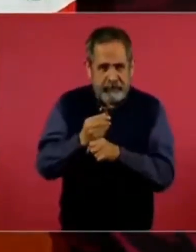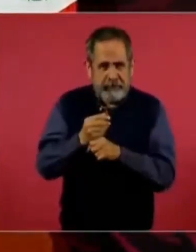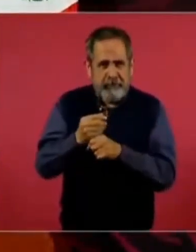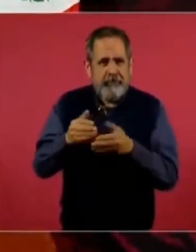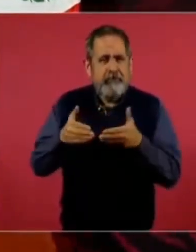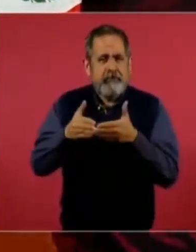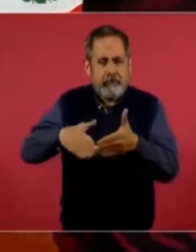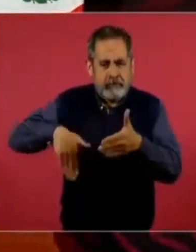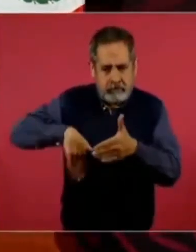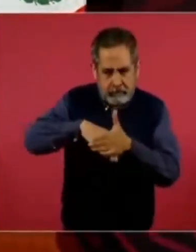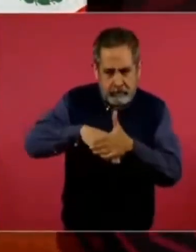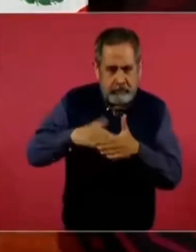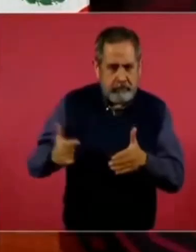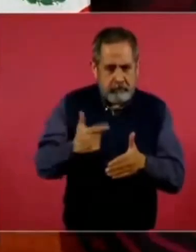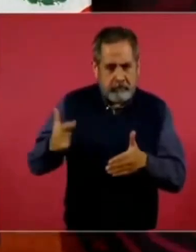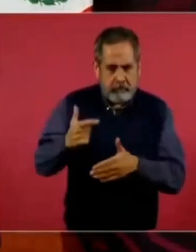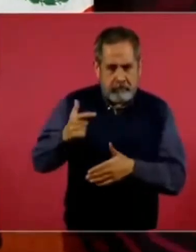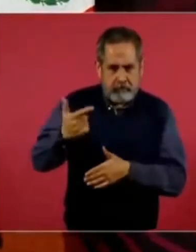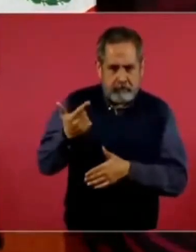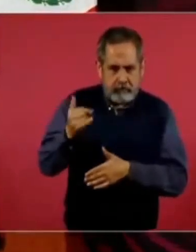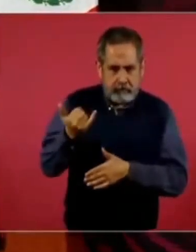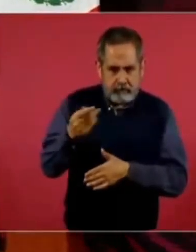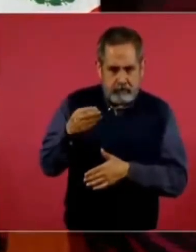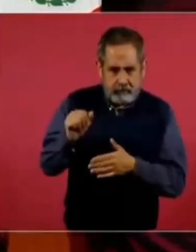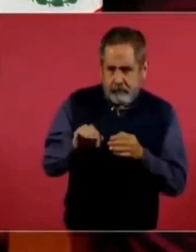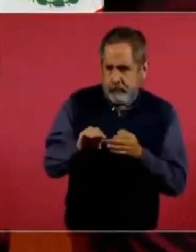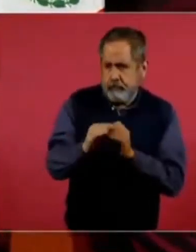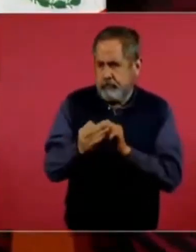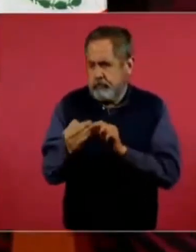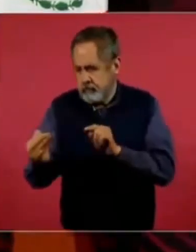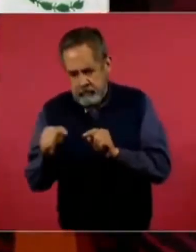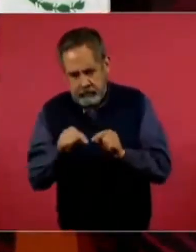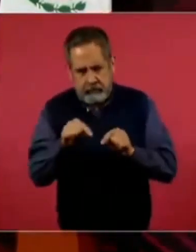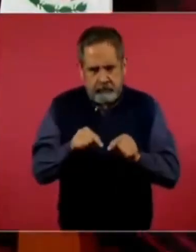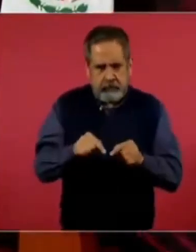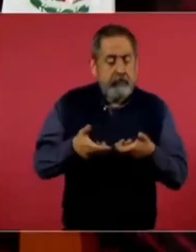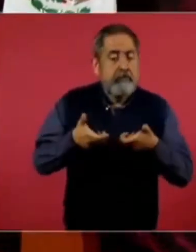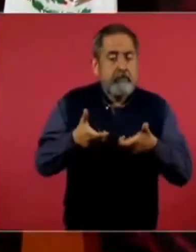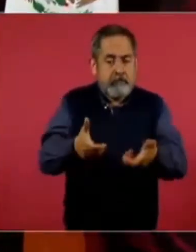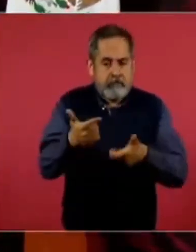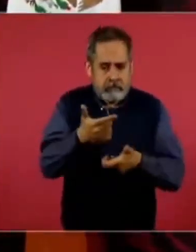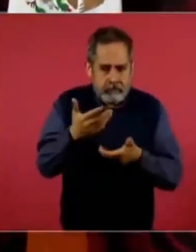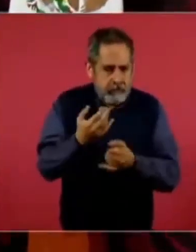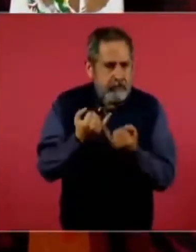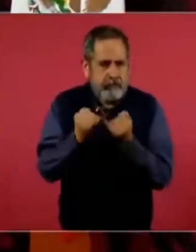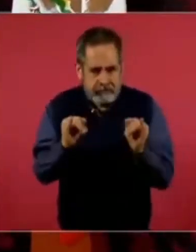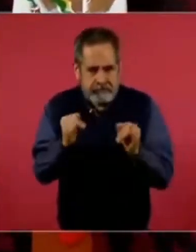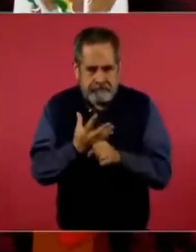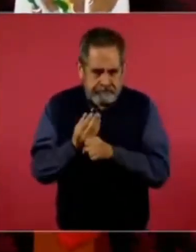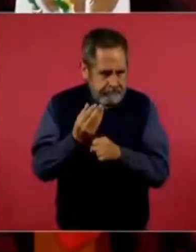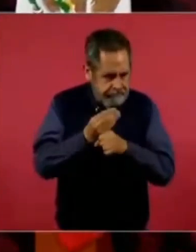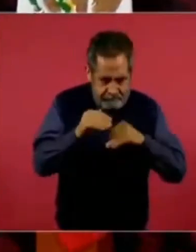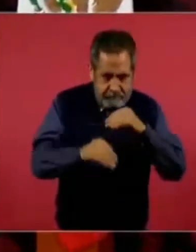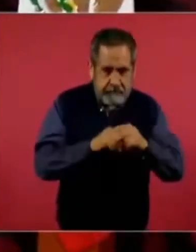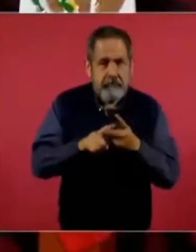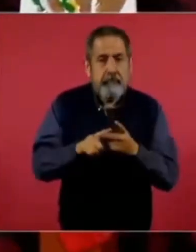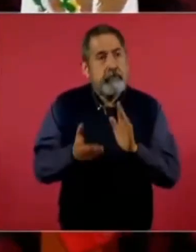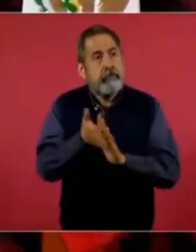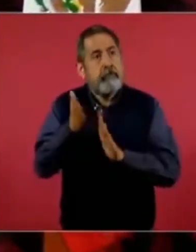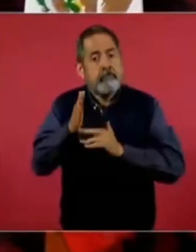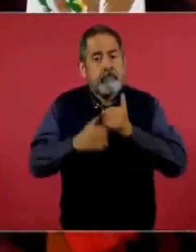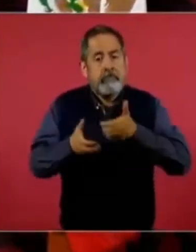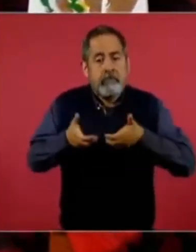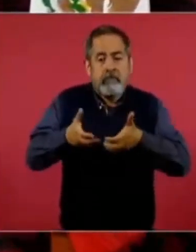de Guaymas, las calles de Guaymas, la construcción del